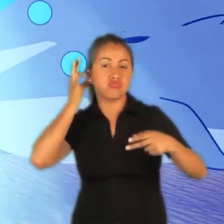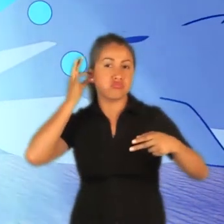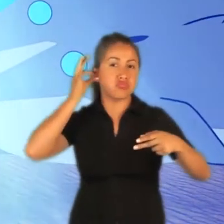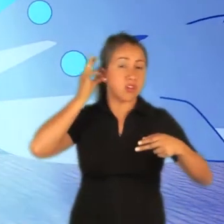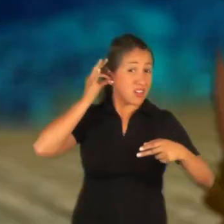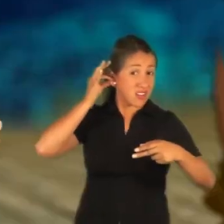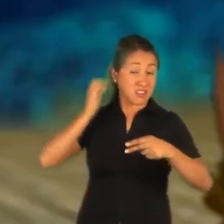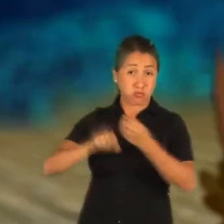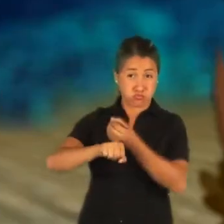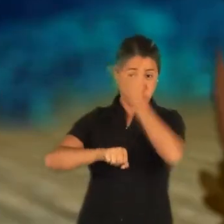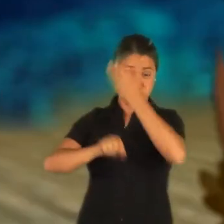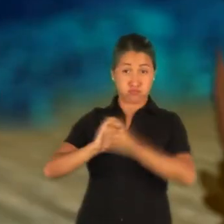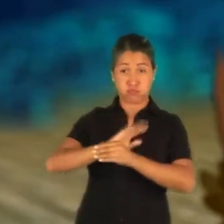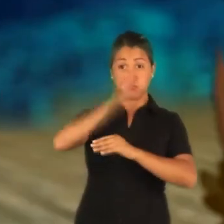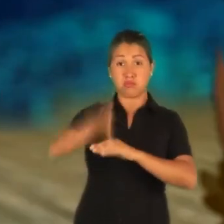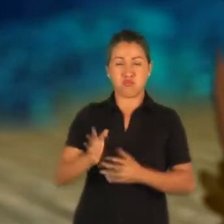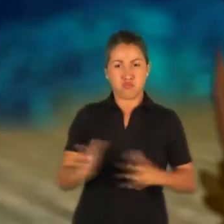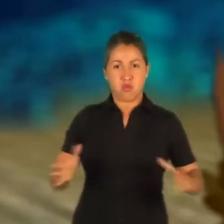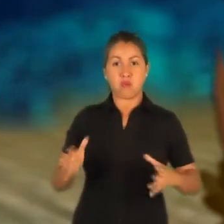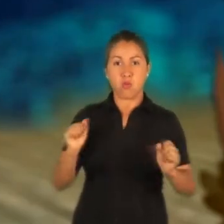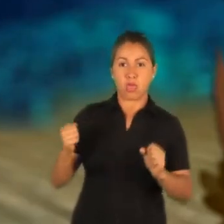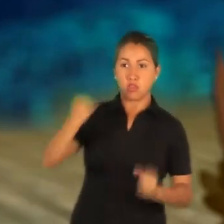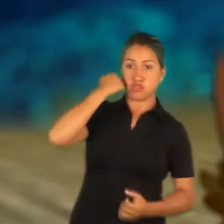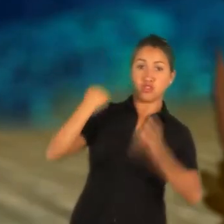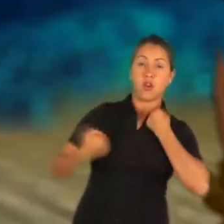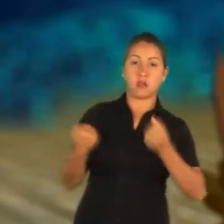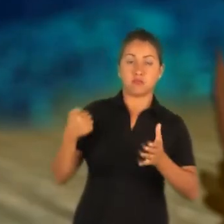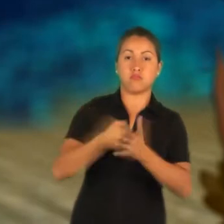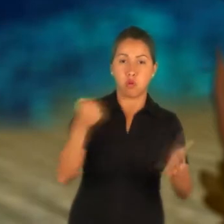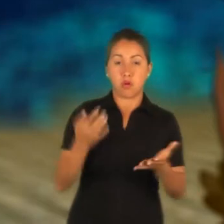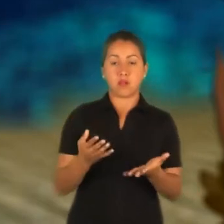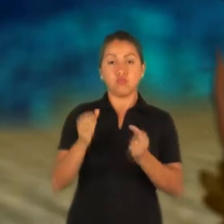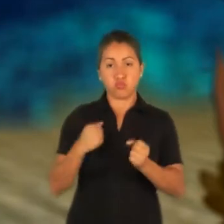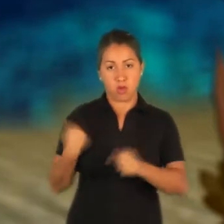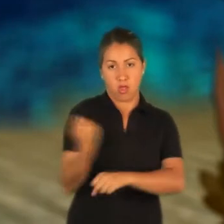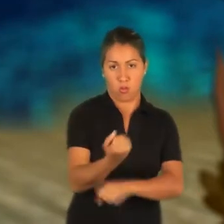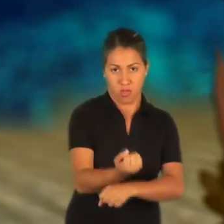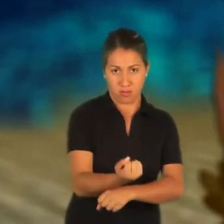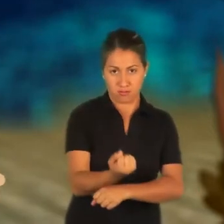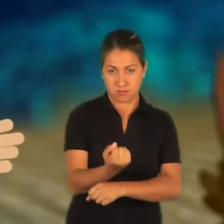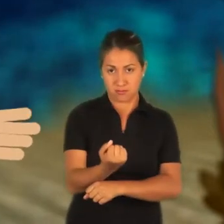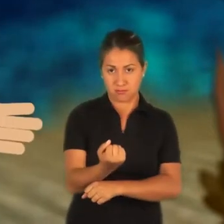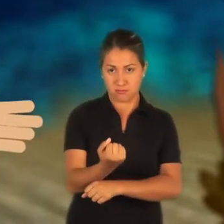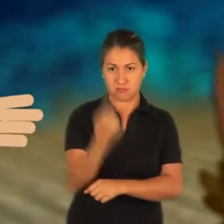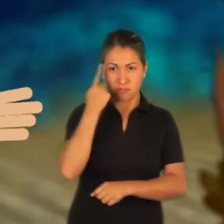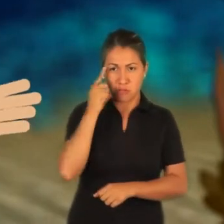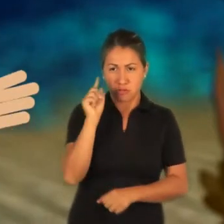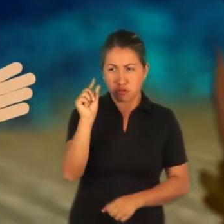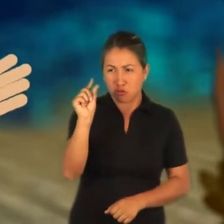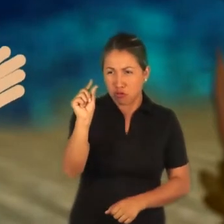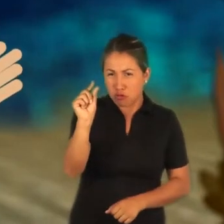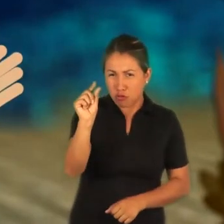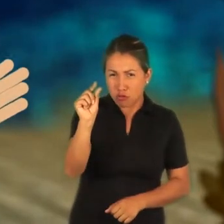grandes. Me pueden golpear o pasar a llevar. ¡Yo te puedo ayudar! Pero si eres un